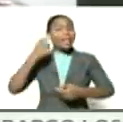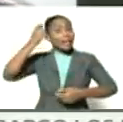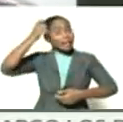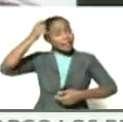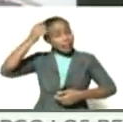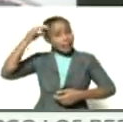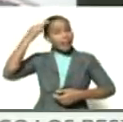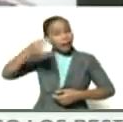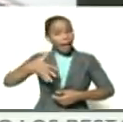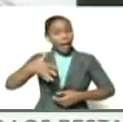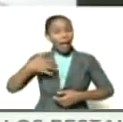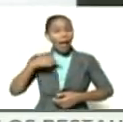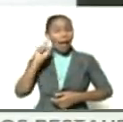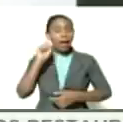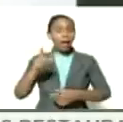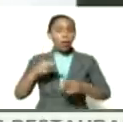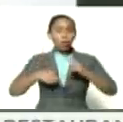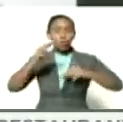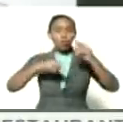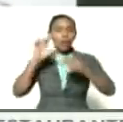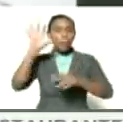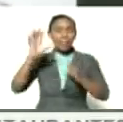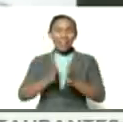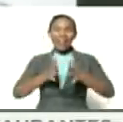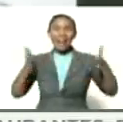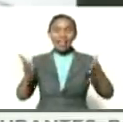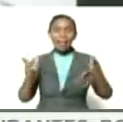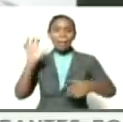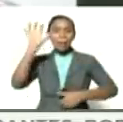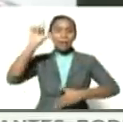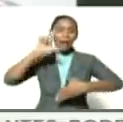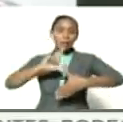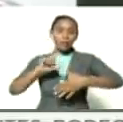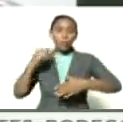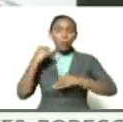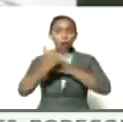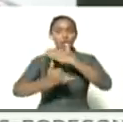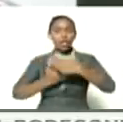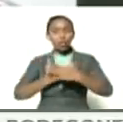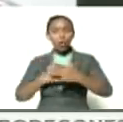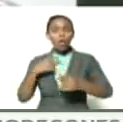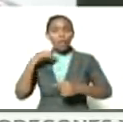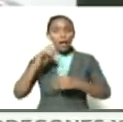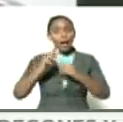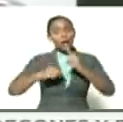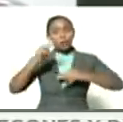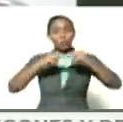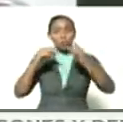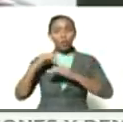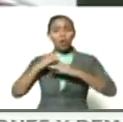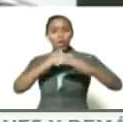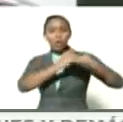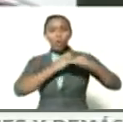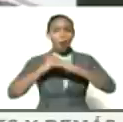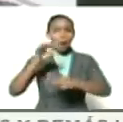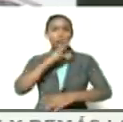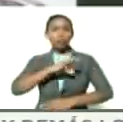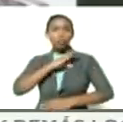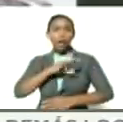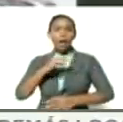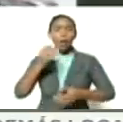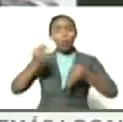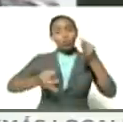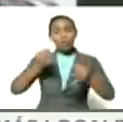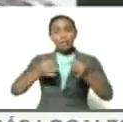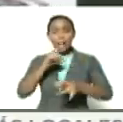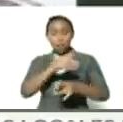construcción de la patria grande, de la patria latinoamericana, nuestro proyecto que cree en la construcción de una sociedad de igualdad y de justicia. Eso